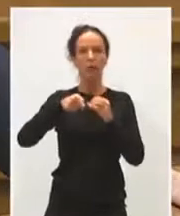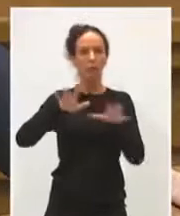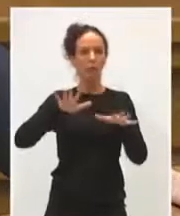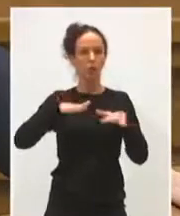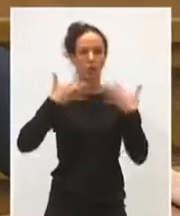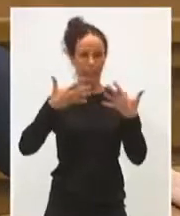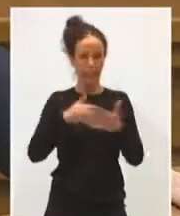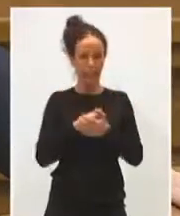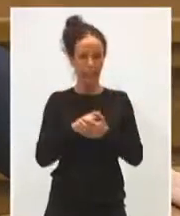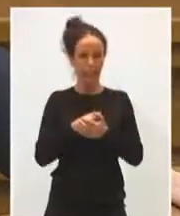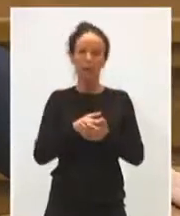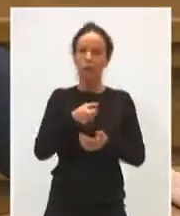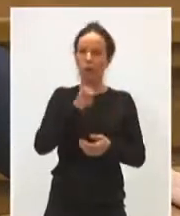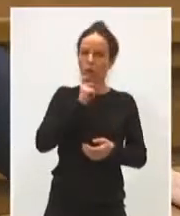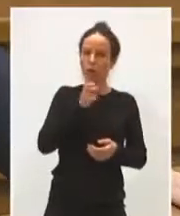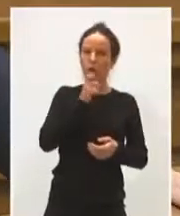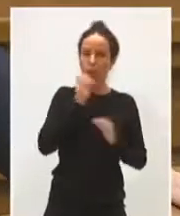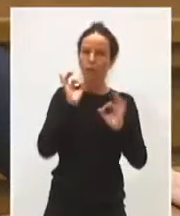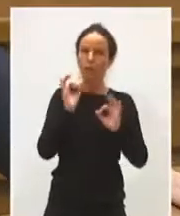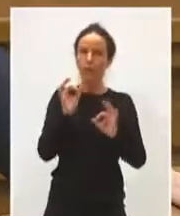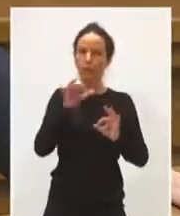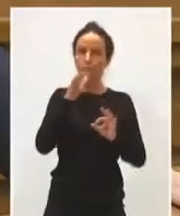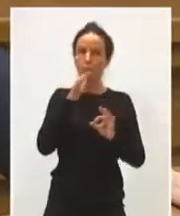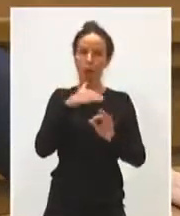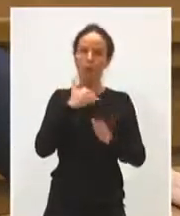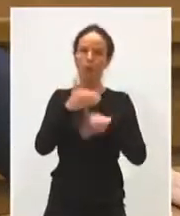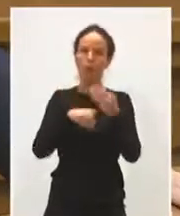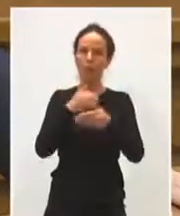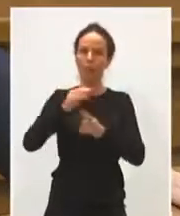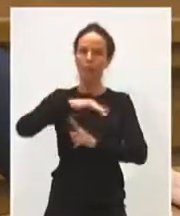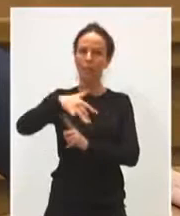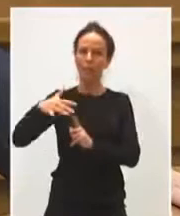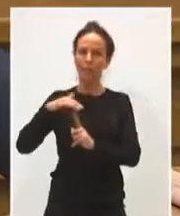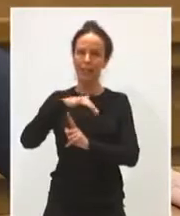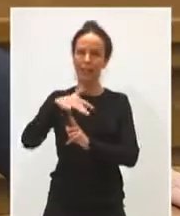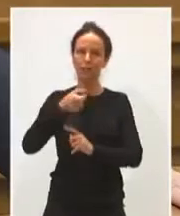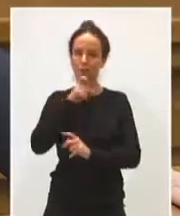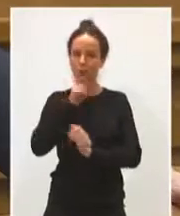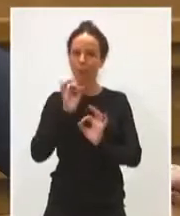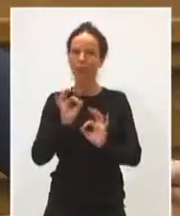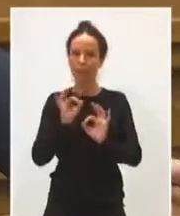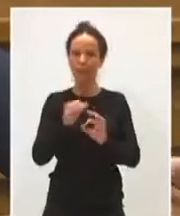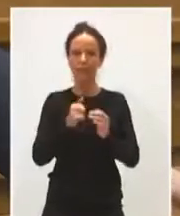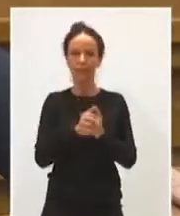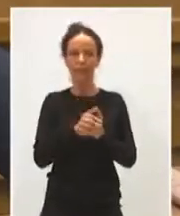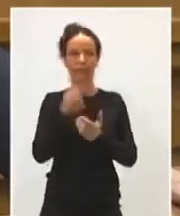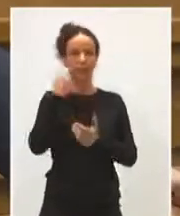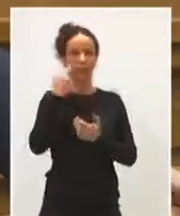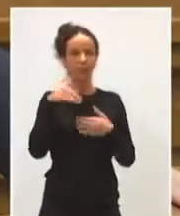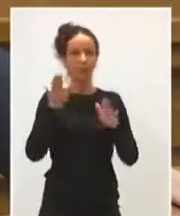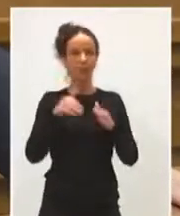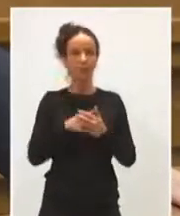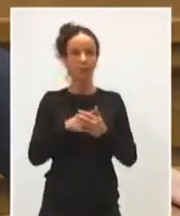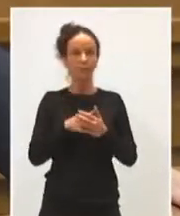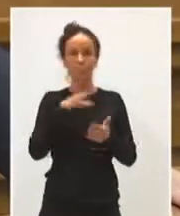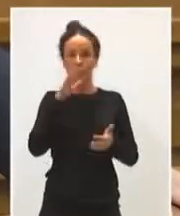lentas, complicadas, por los procesos ambientales, difíciles. Fíjense que, no por